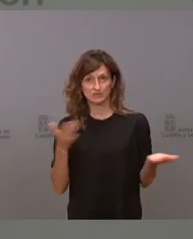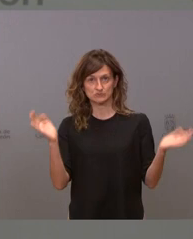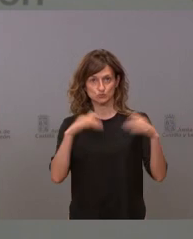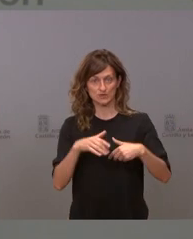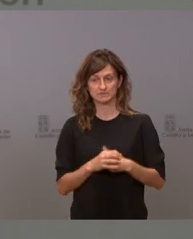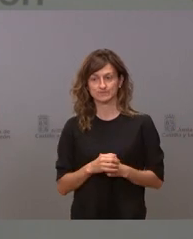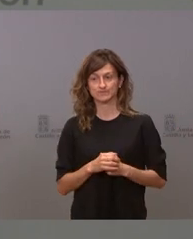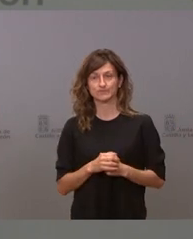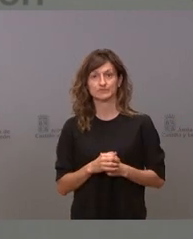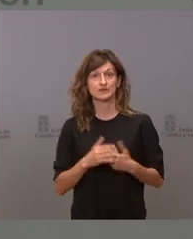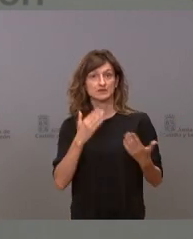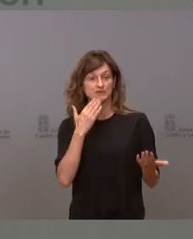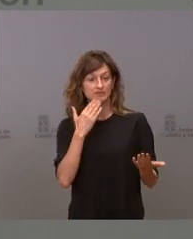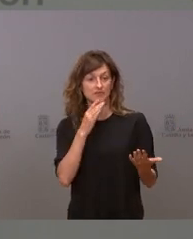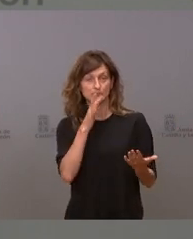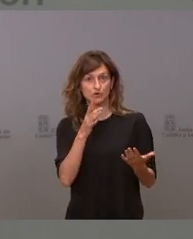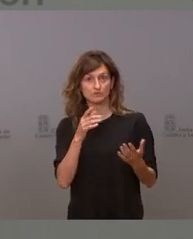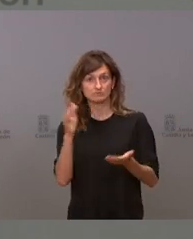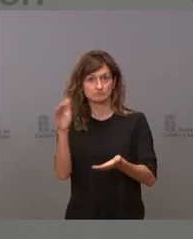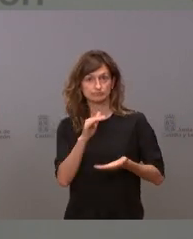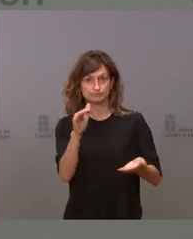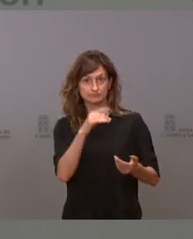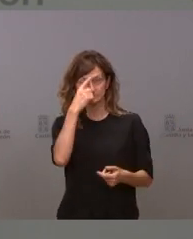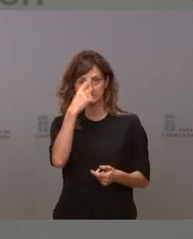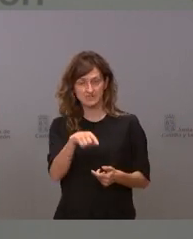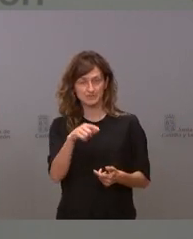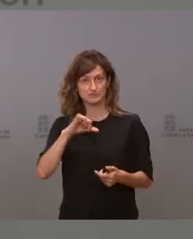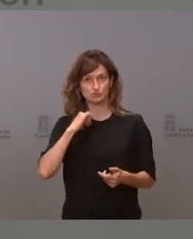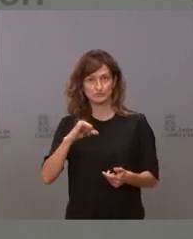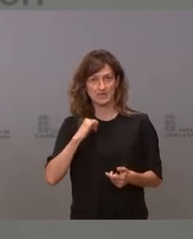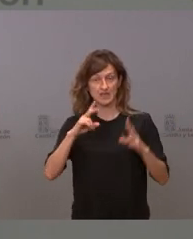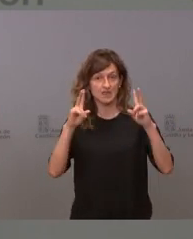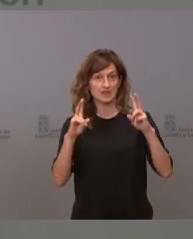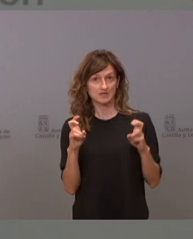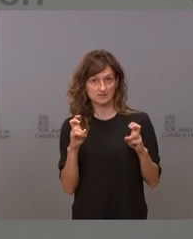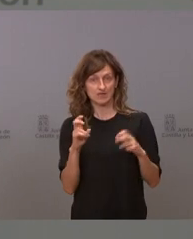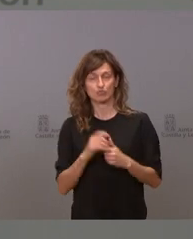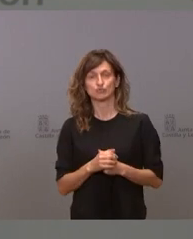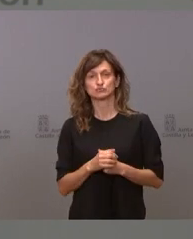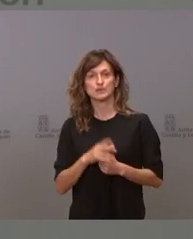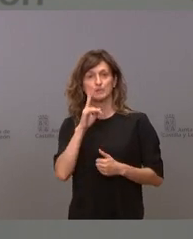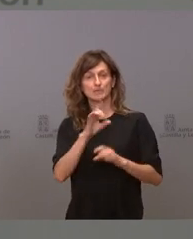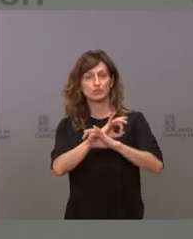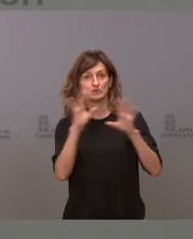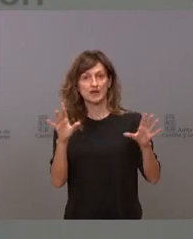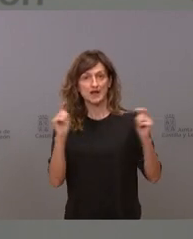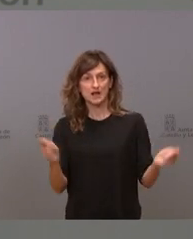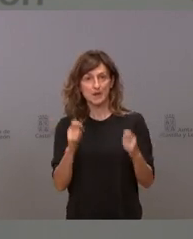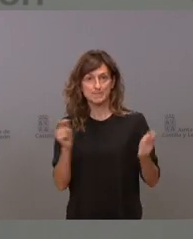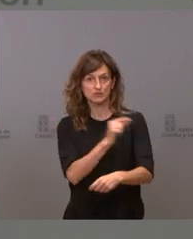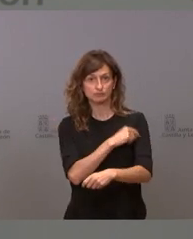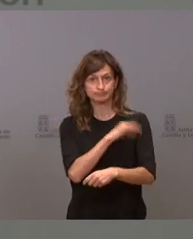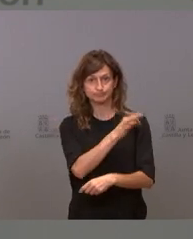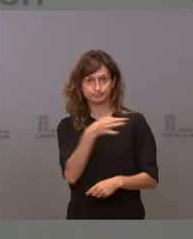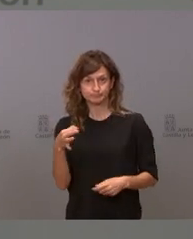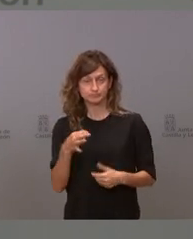teniendo en cuenta cuál es la distribución de ingresados lo que sí que se ve claramente es que la campaña de vacunación es eficaz pero